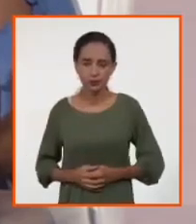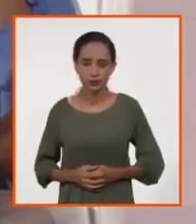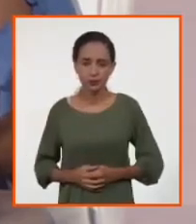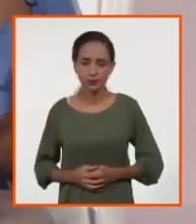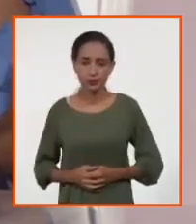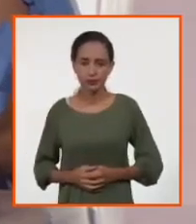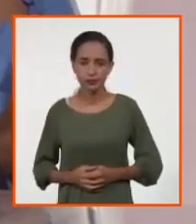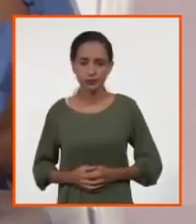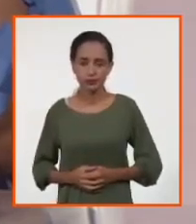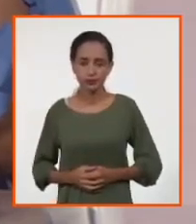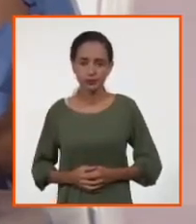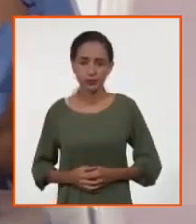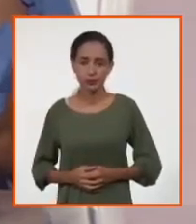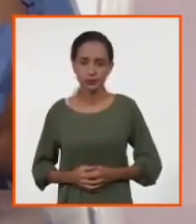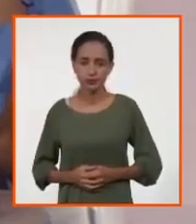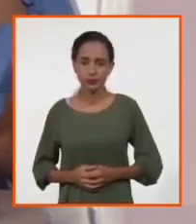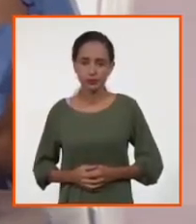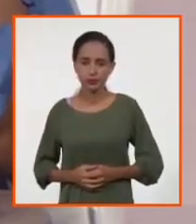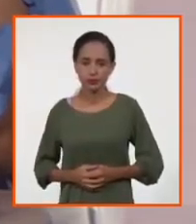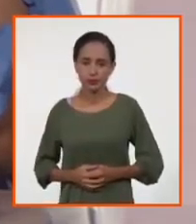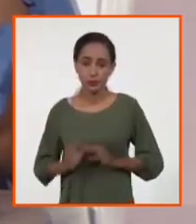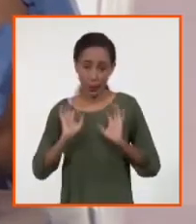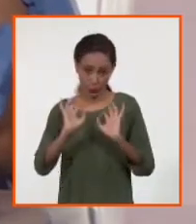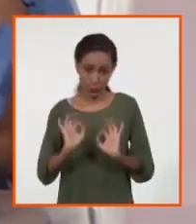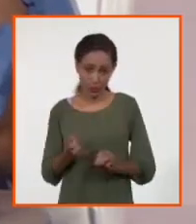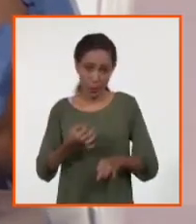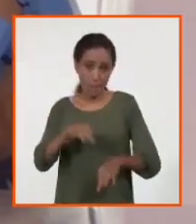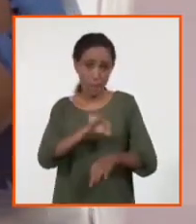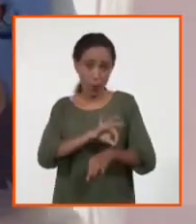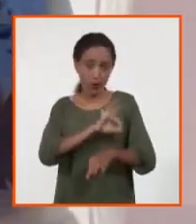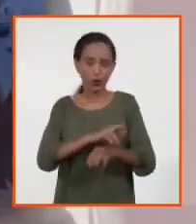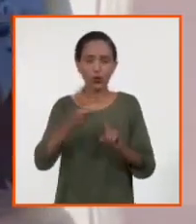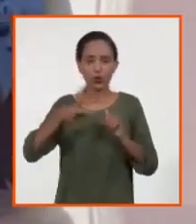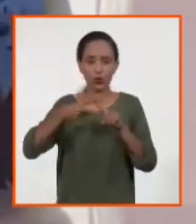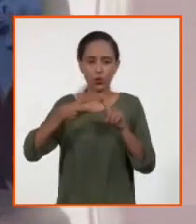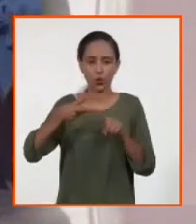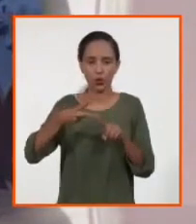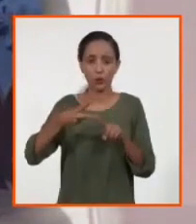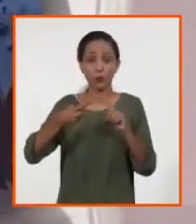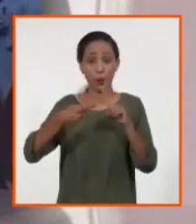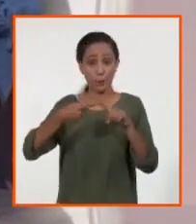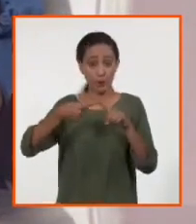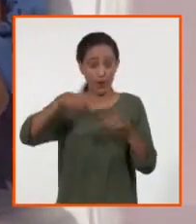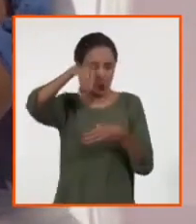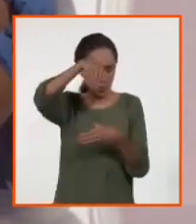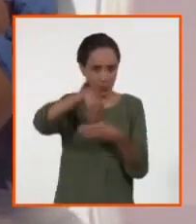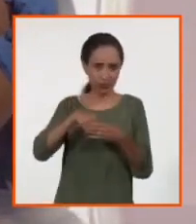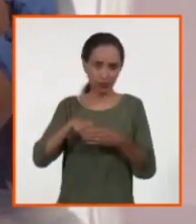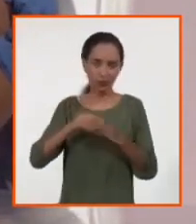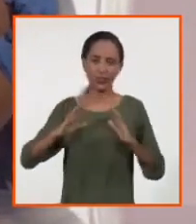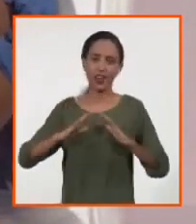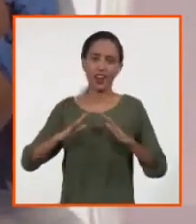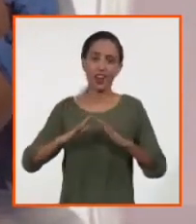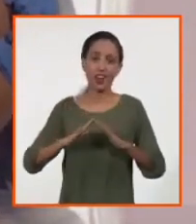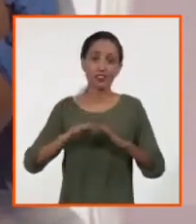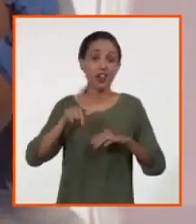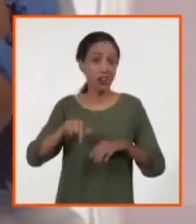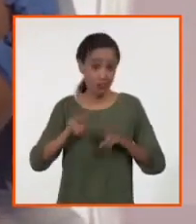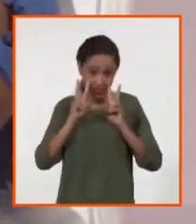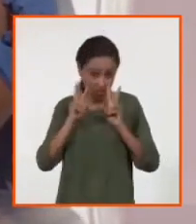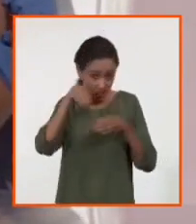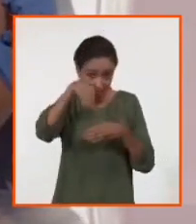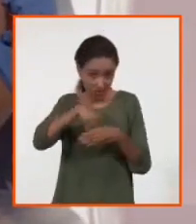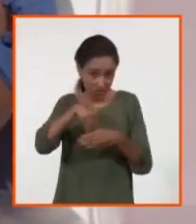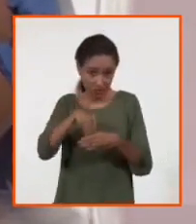Puntualizar sobre el vector dos cuestiones. Primero, que vive dentro de la vivienda. Eso no lo podemos olvidar.